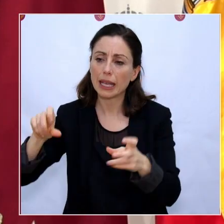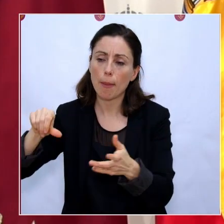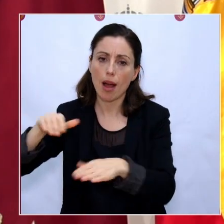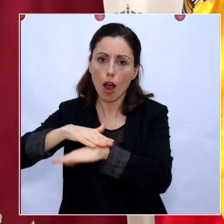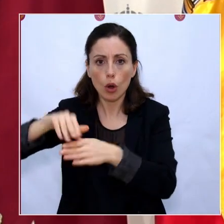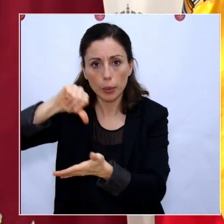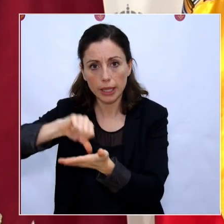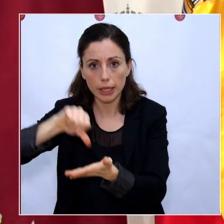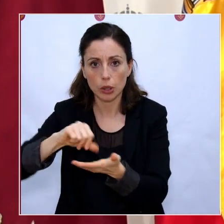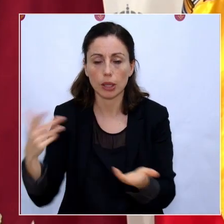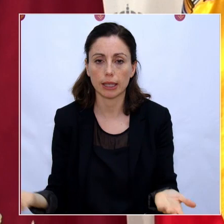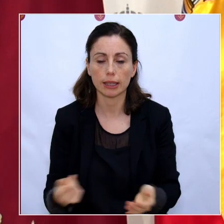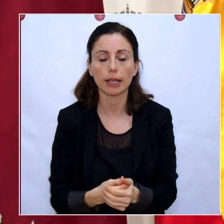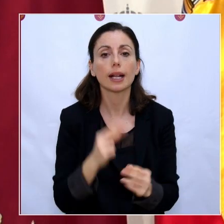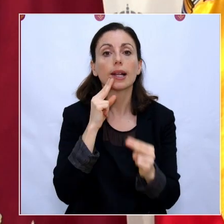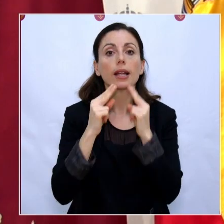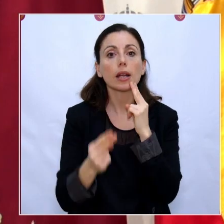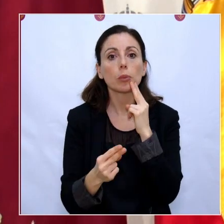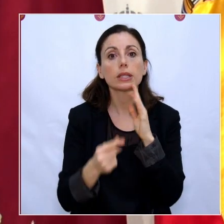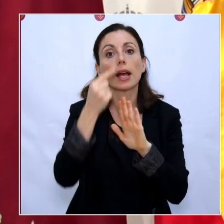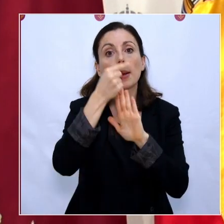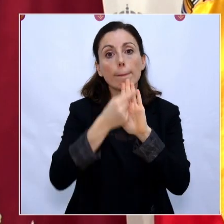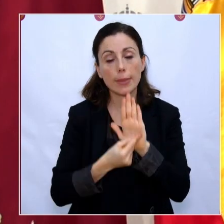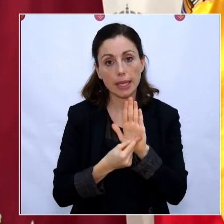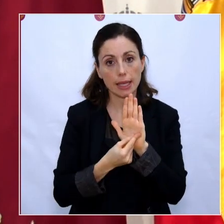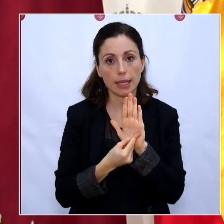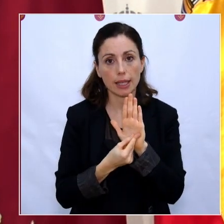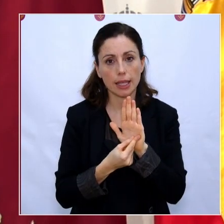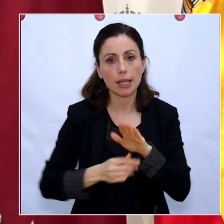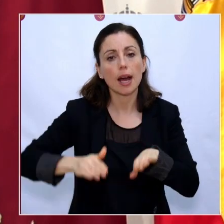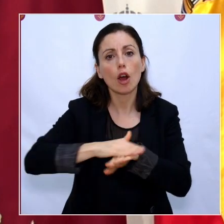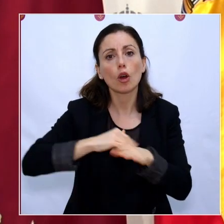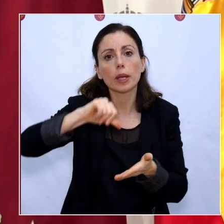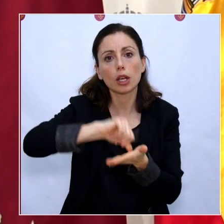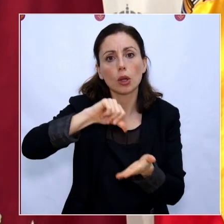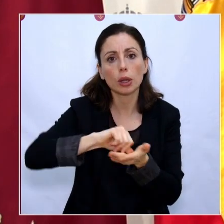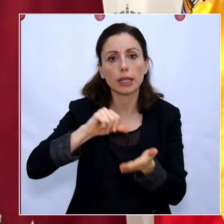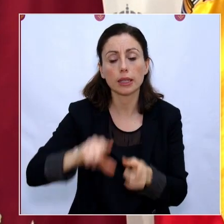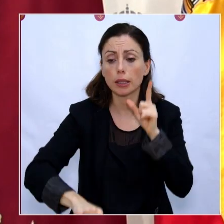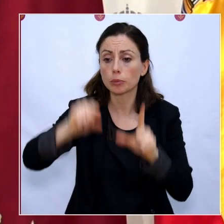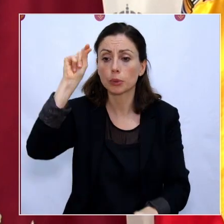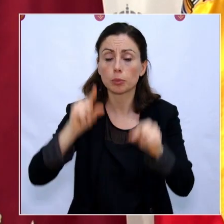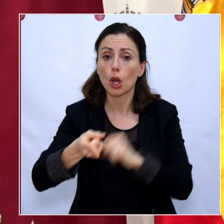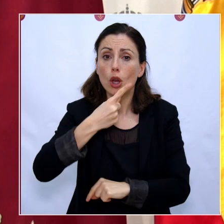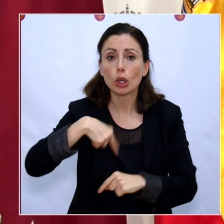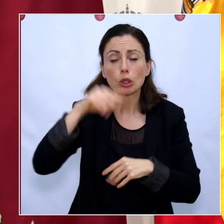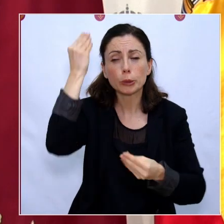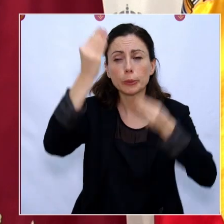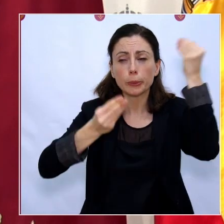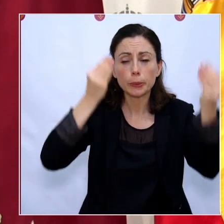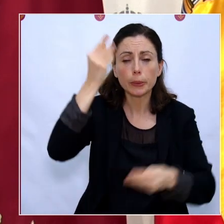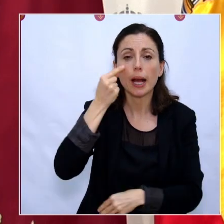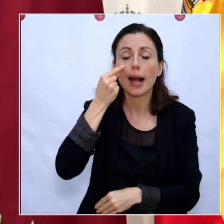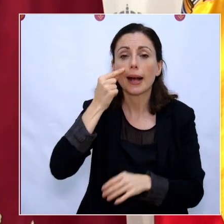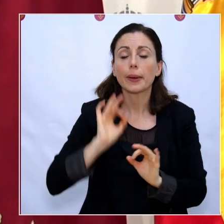Han sido numerosas las medidas que ha tomado el Gobierno Central por lo tanto tendríamos que valorar cuáles en particular